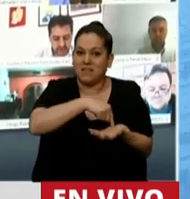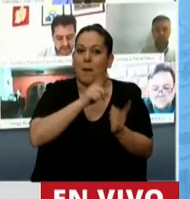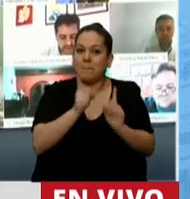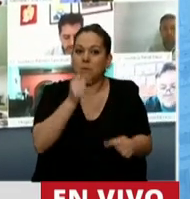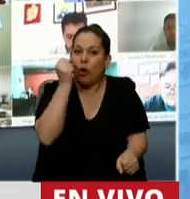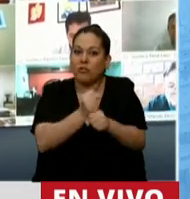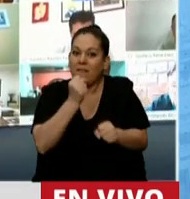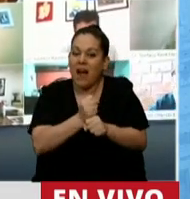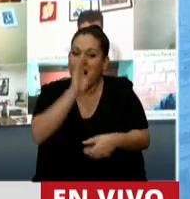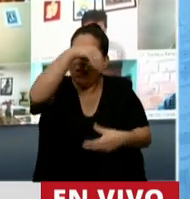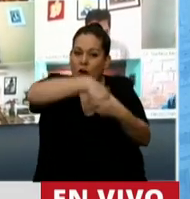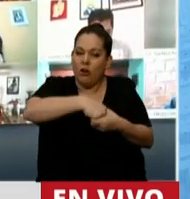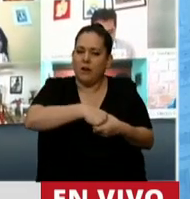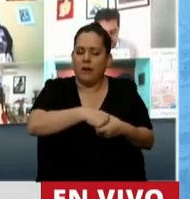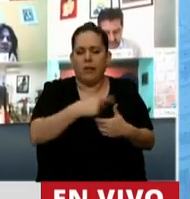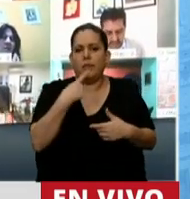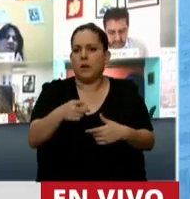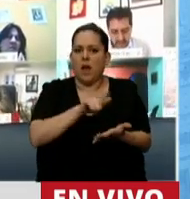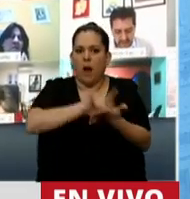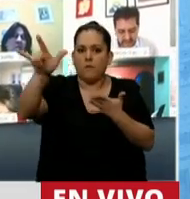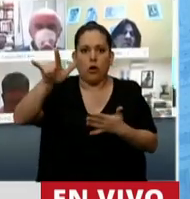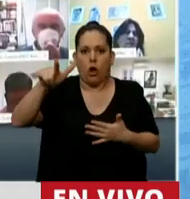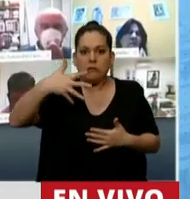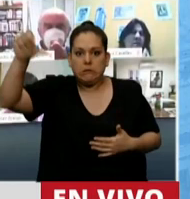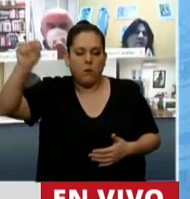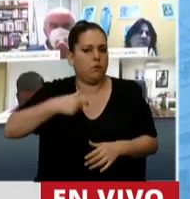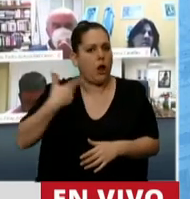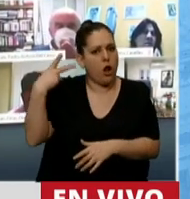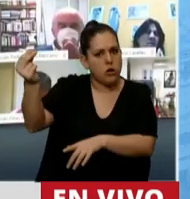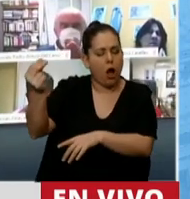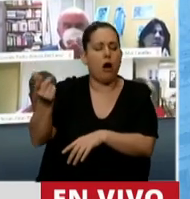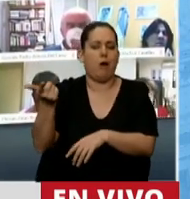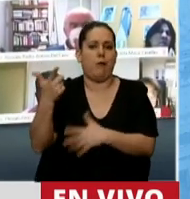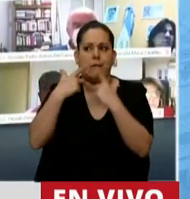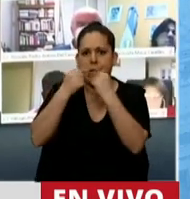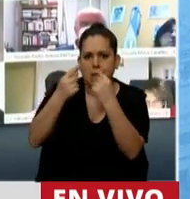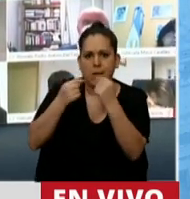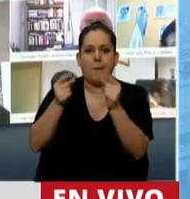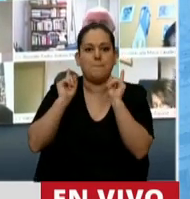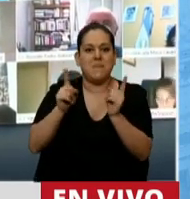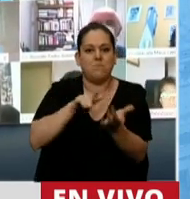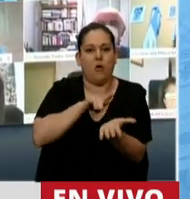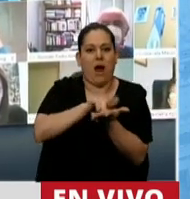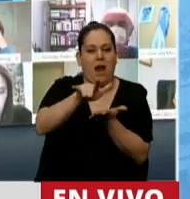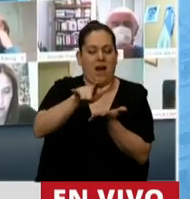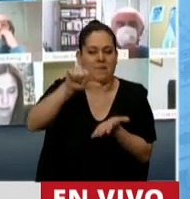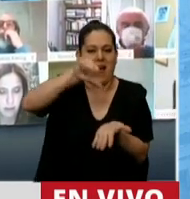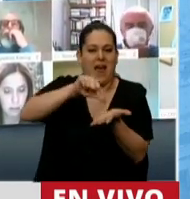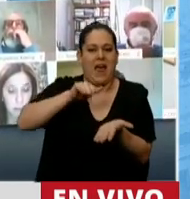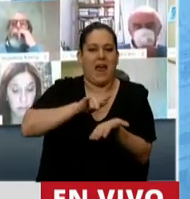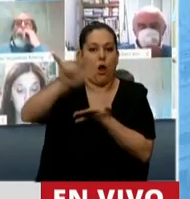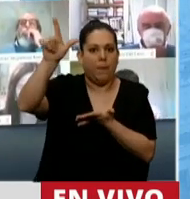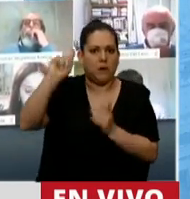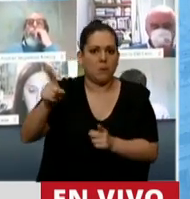impidieron que se llevaran los aviones ocupando, manifestando allí en el aeroparque, porque el gobierno no hizo